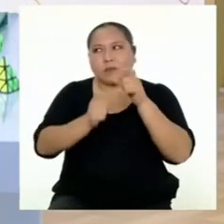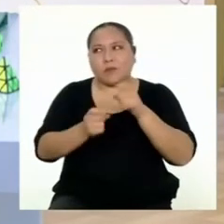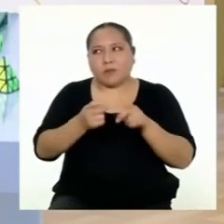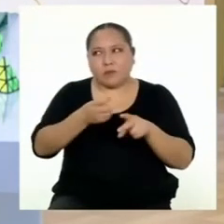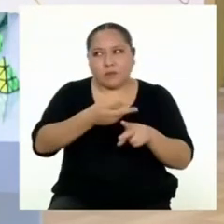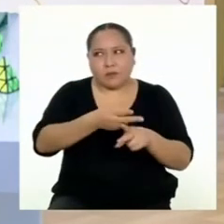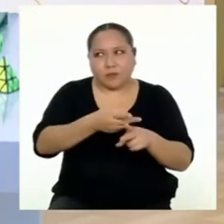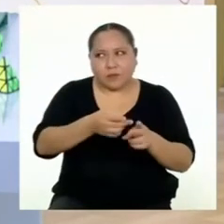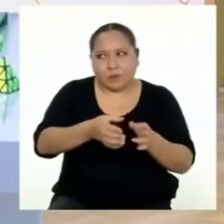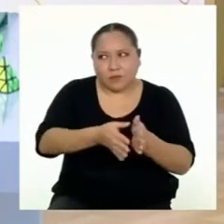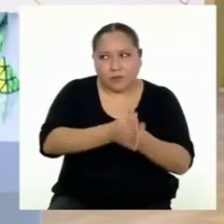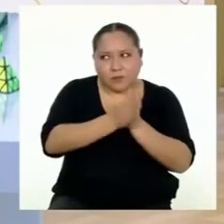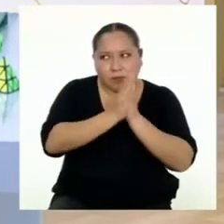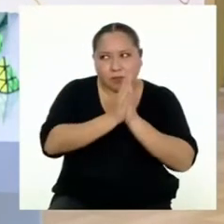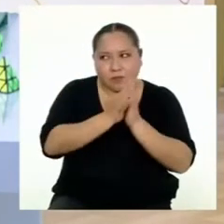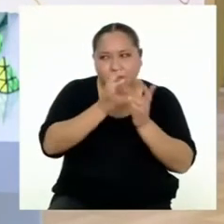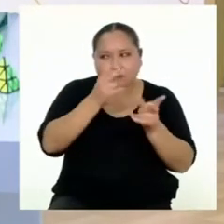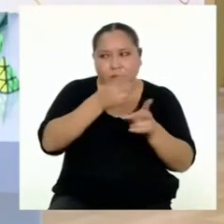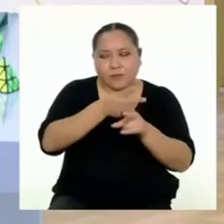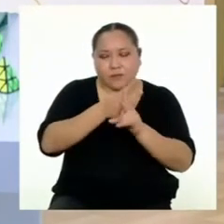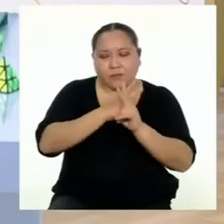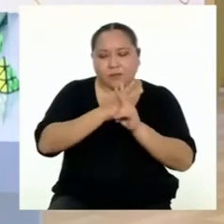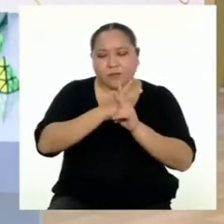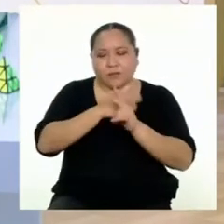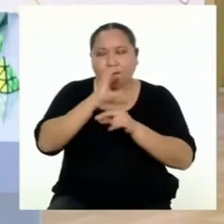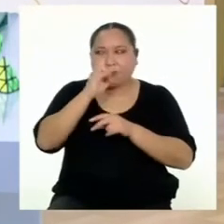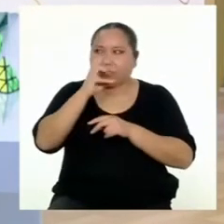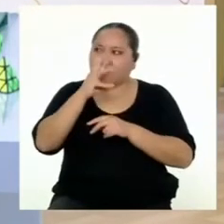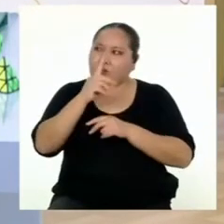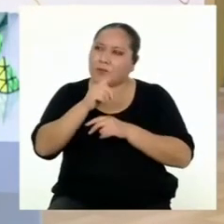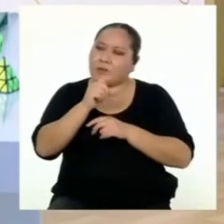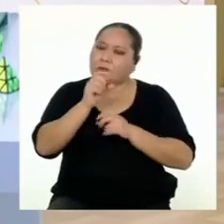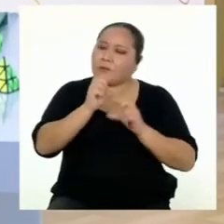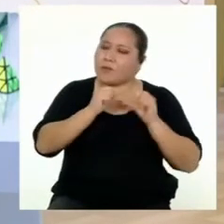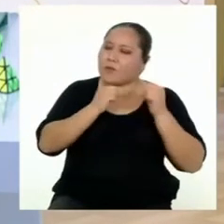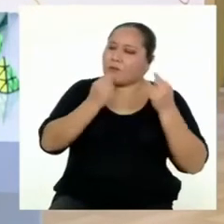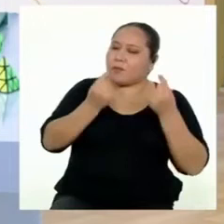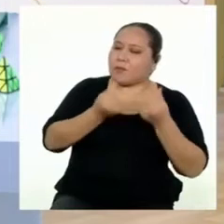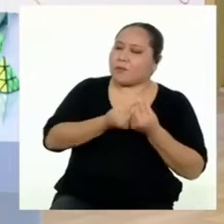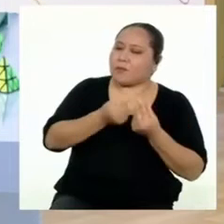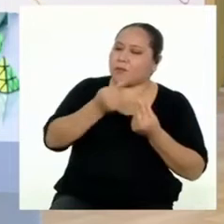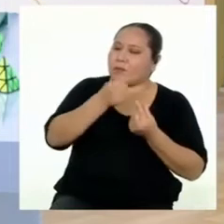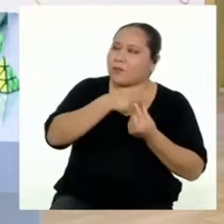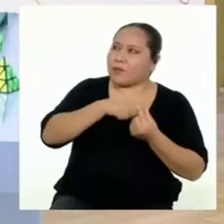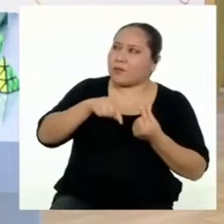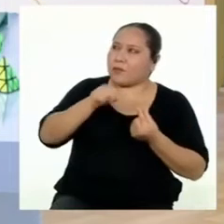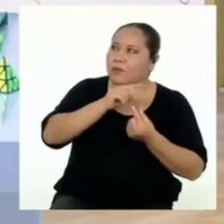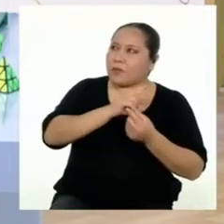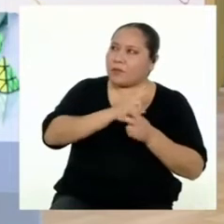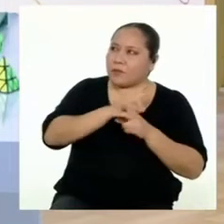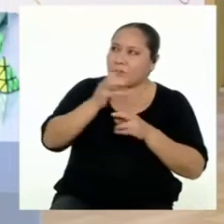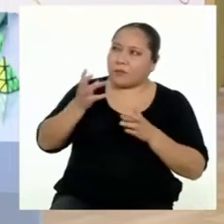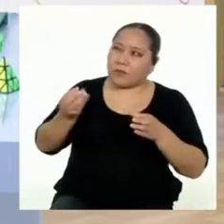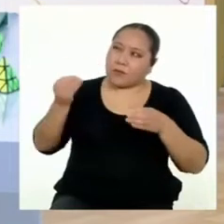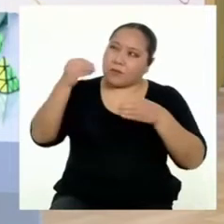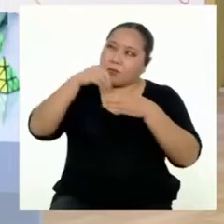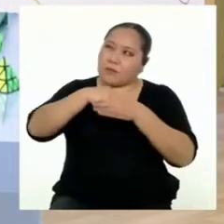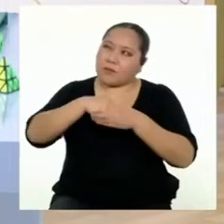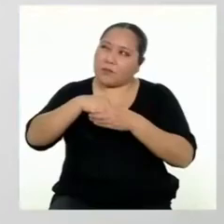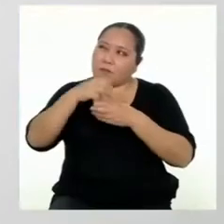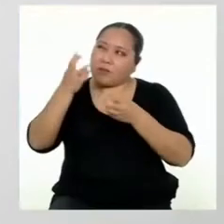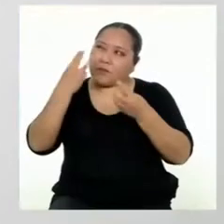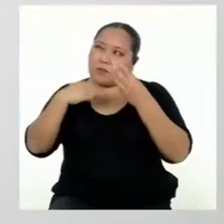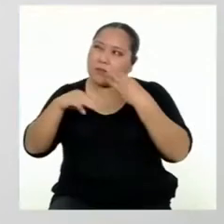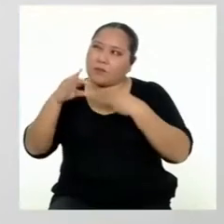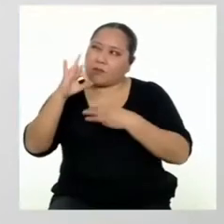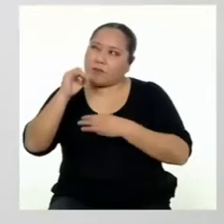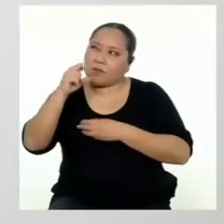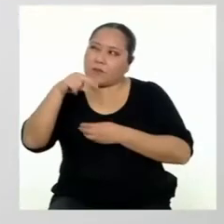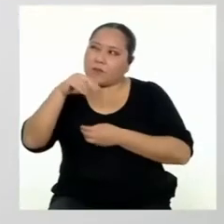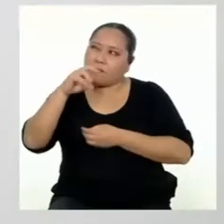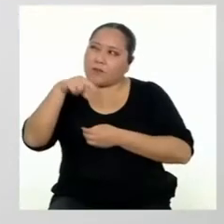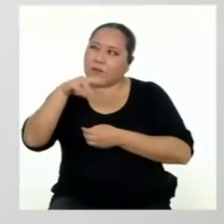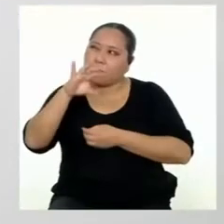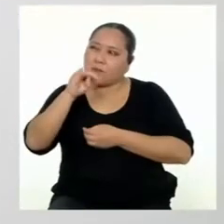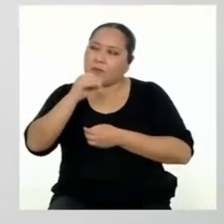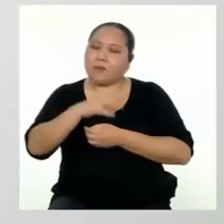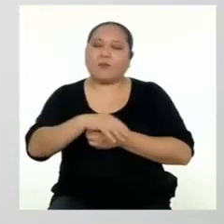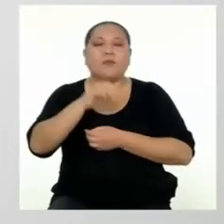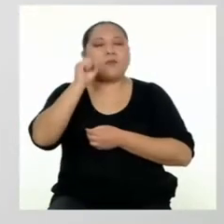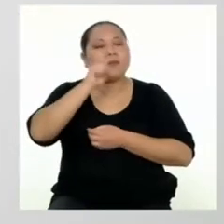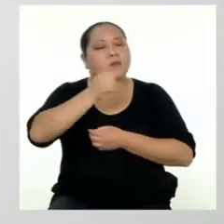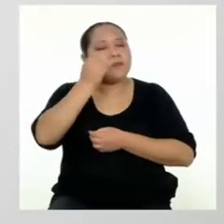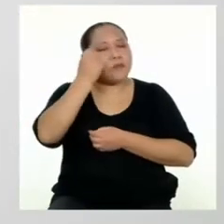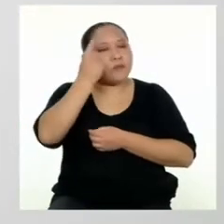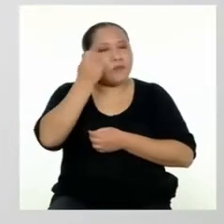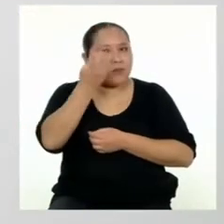un crédito y al conjunto de instituciones bancarias que ofrecen esos créditos como parte del mercado financiero? Entendiste